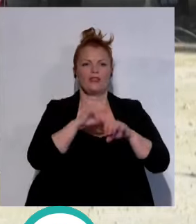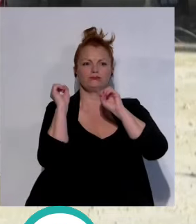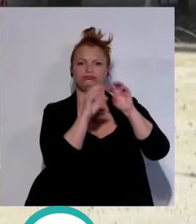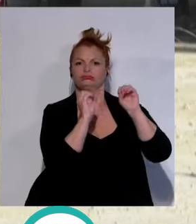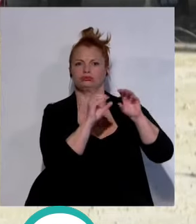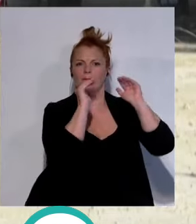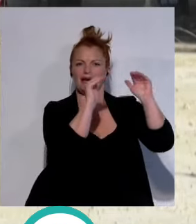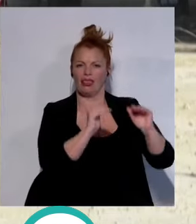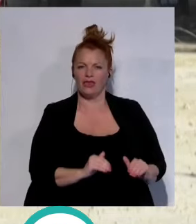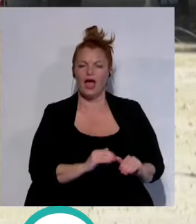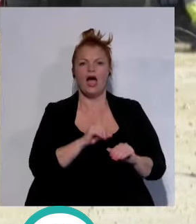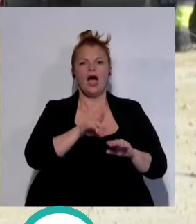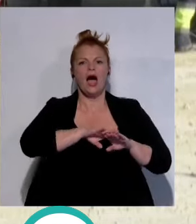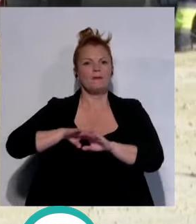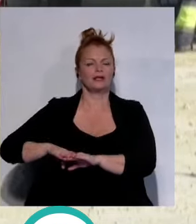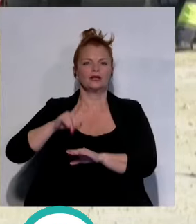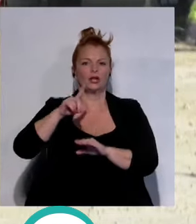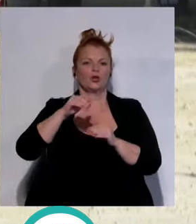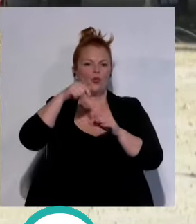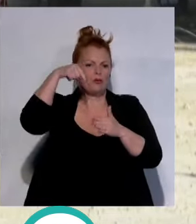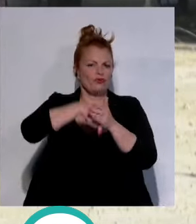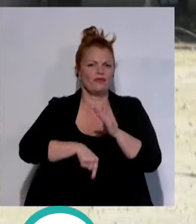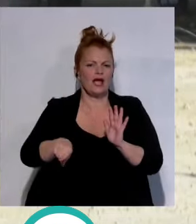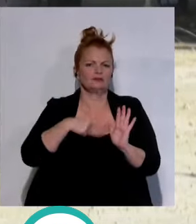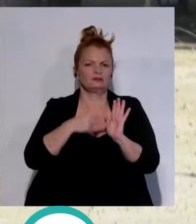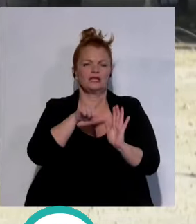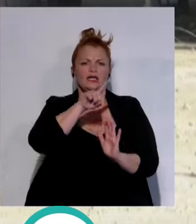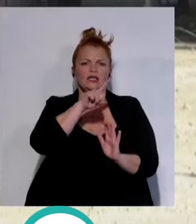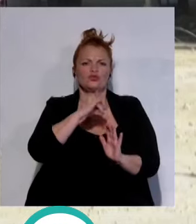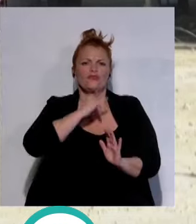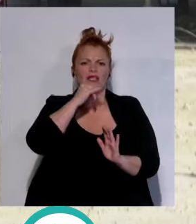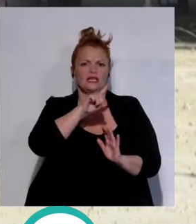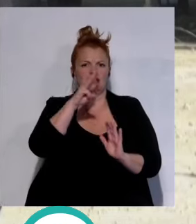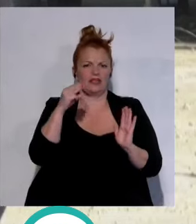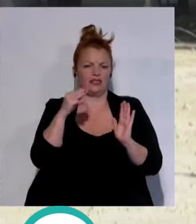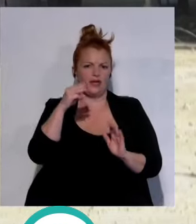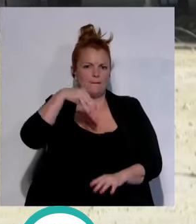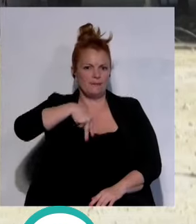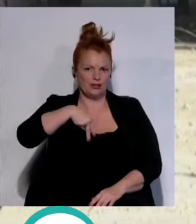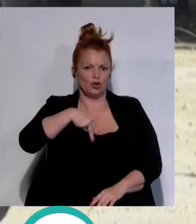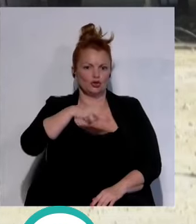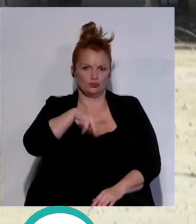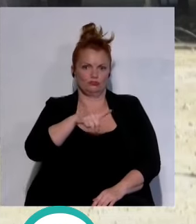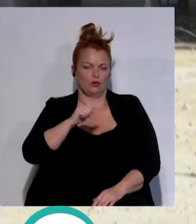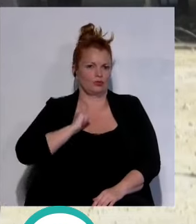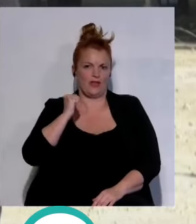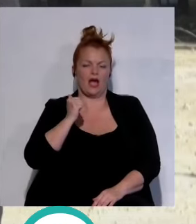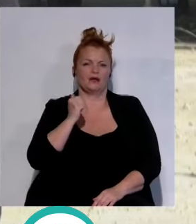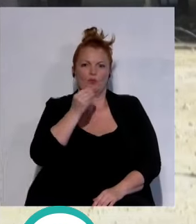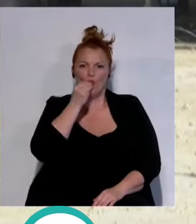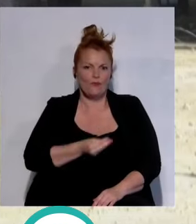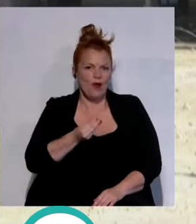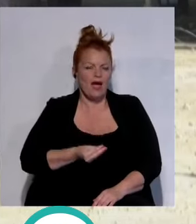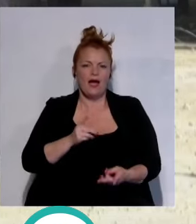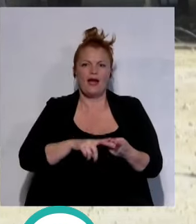mercancías y aparte una profundidad suficiente con 13 metros que es una oportunidad muy buena incluso en la región si